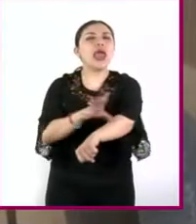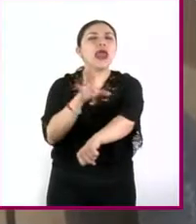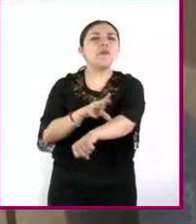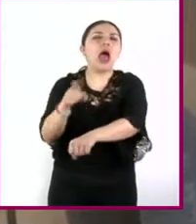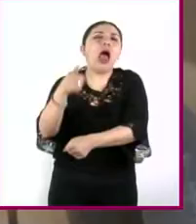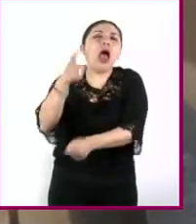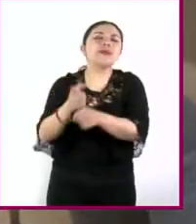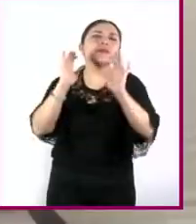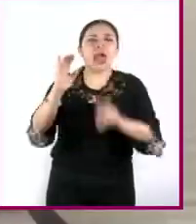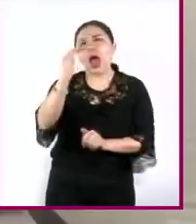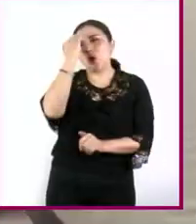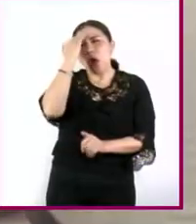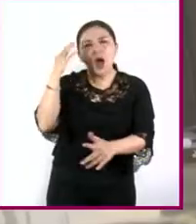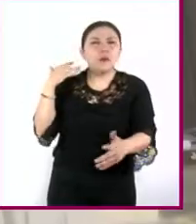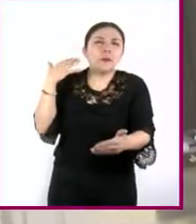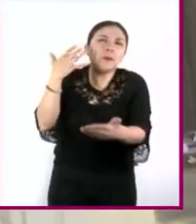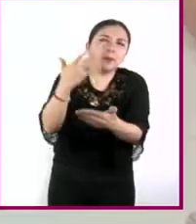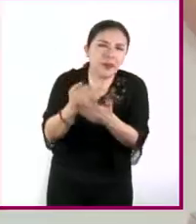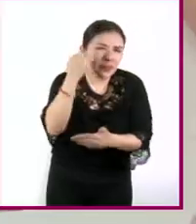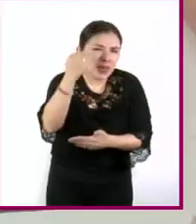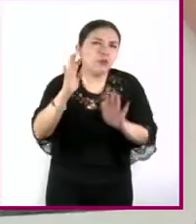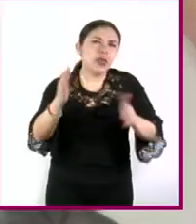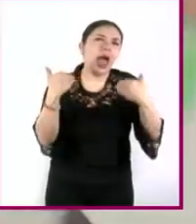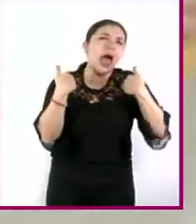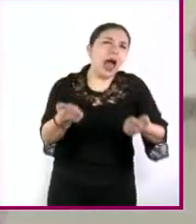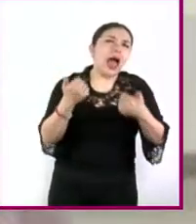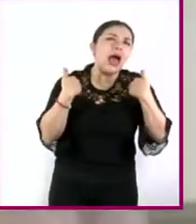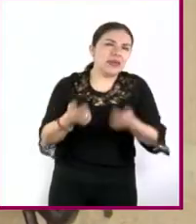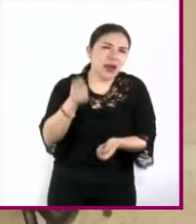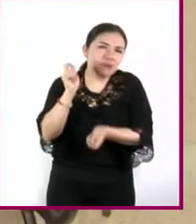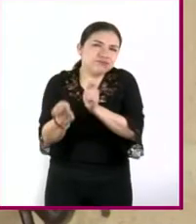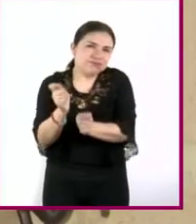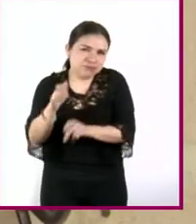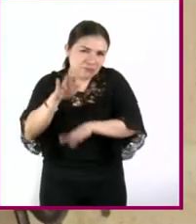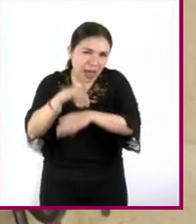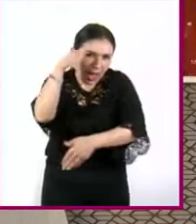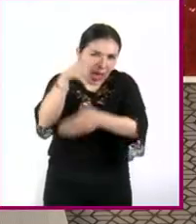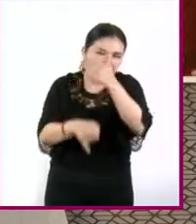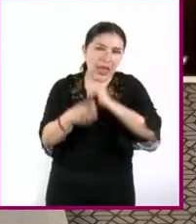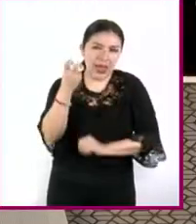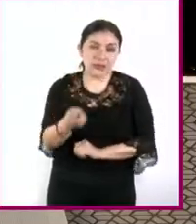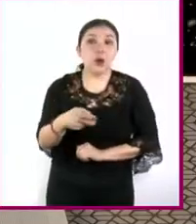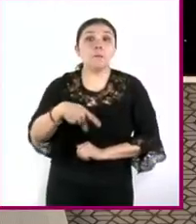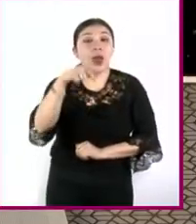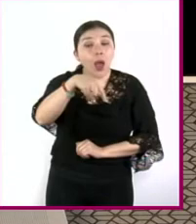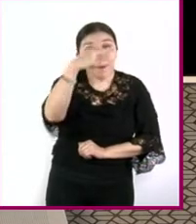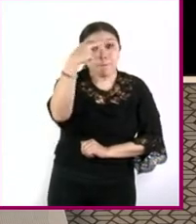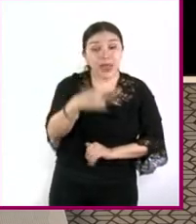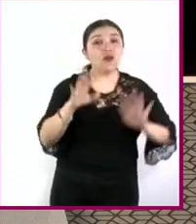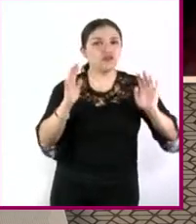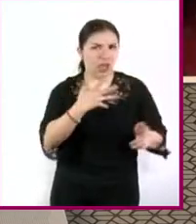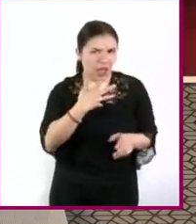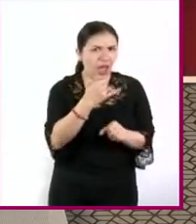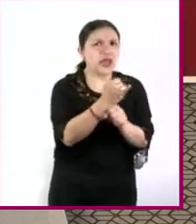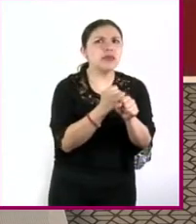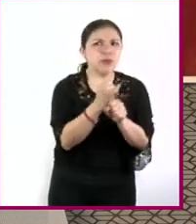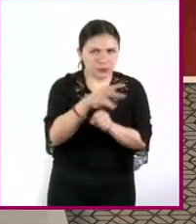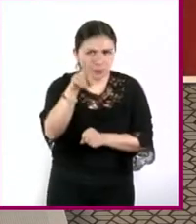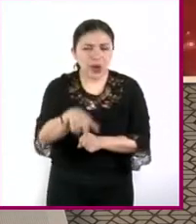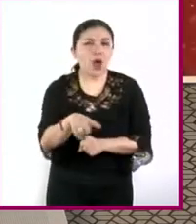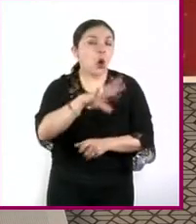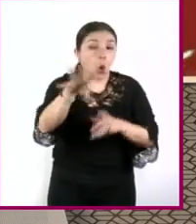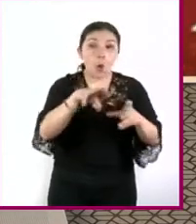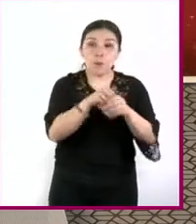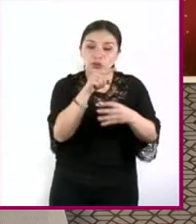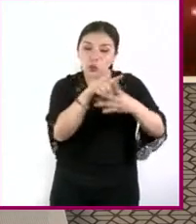hemos conocido y comprendido tal vez a nivel fundamental de manera más amplia pero en méxico se investigan sin duda todas